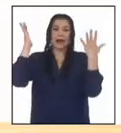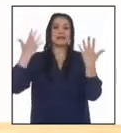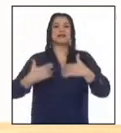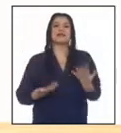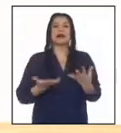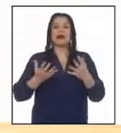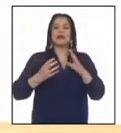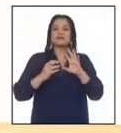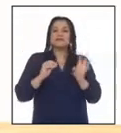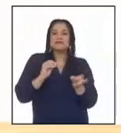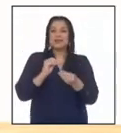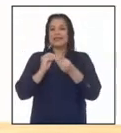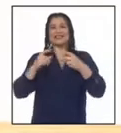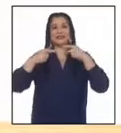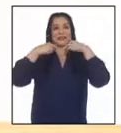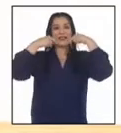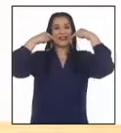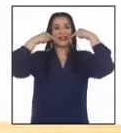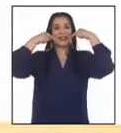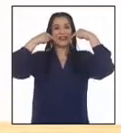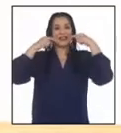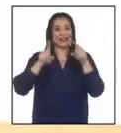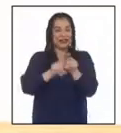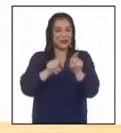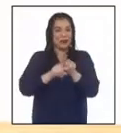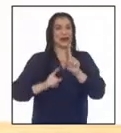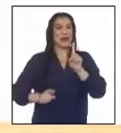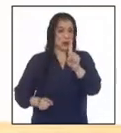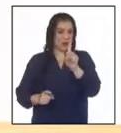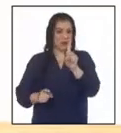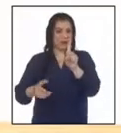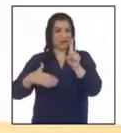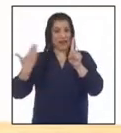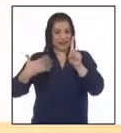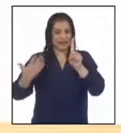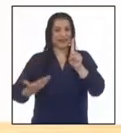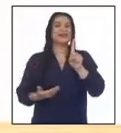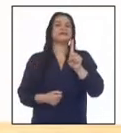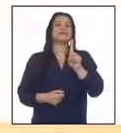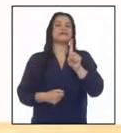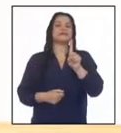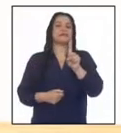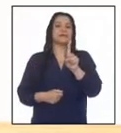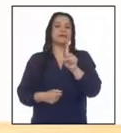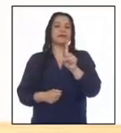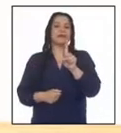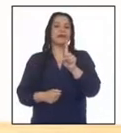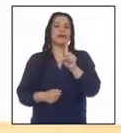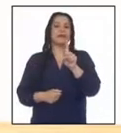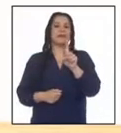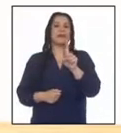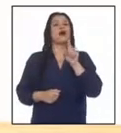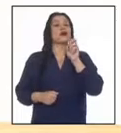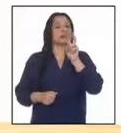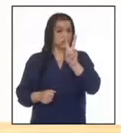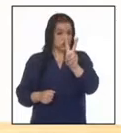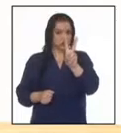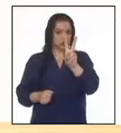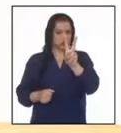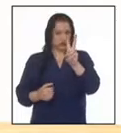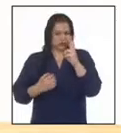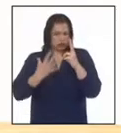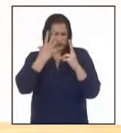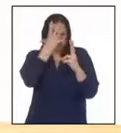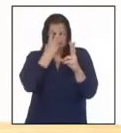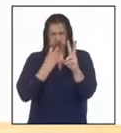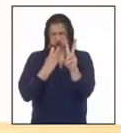quizás para agregar y voy a sonreír. Me quedo ahí en posición uno feliz. Bien. Ahora voy a agacharme en posición dos y voy a